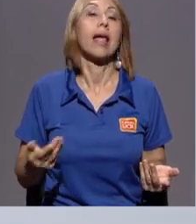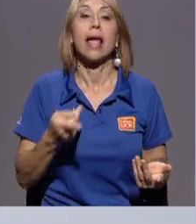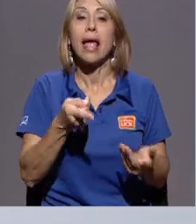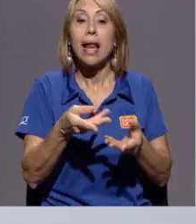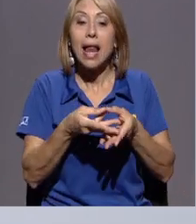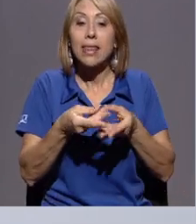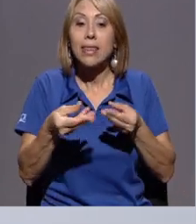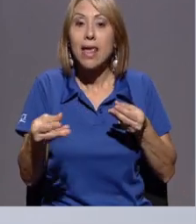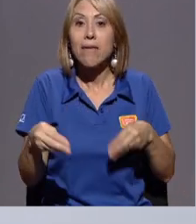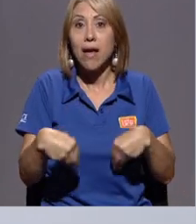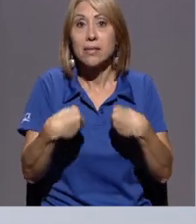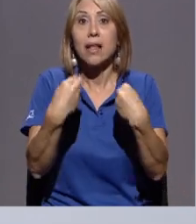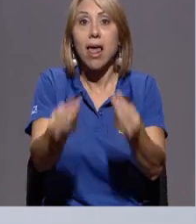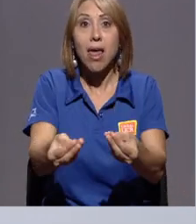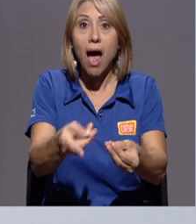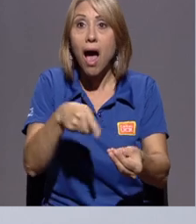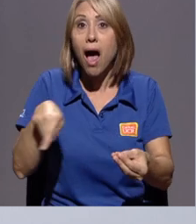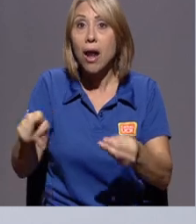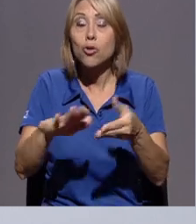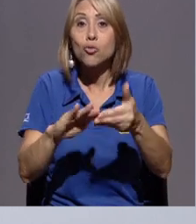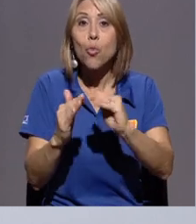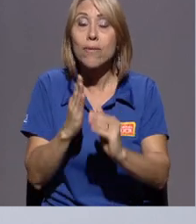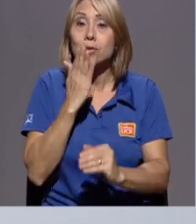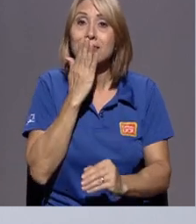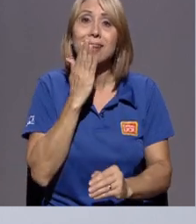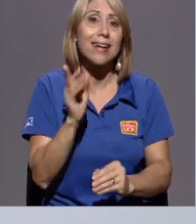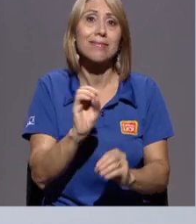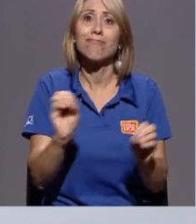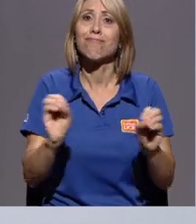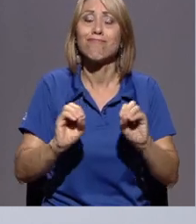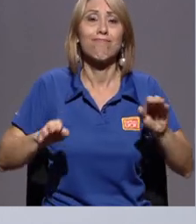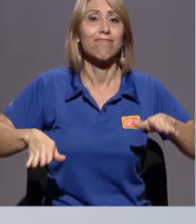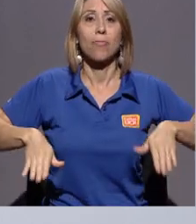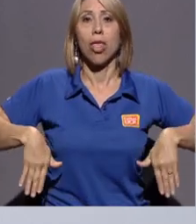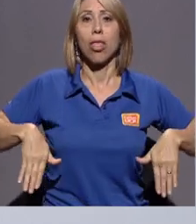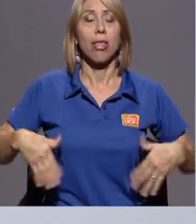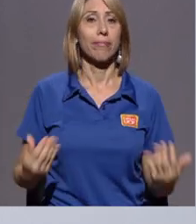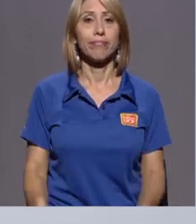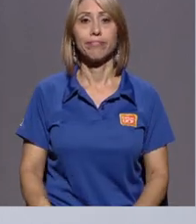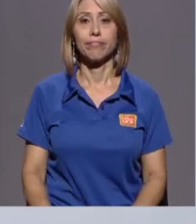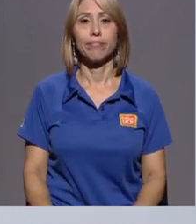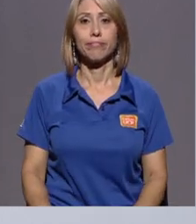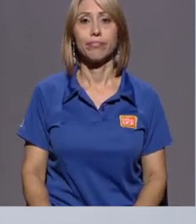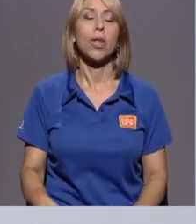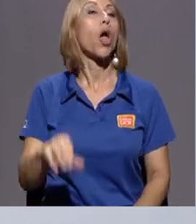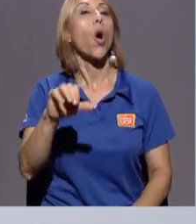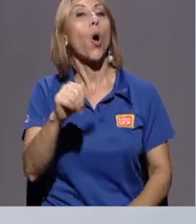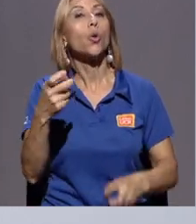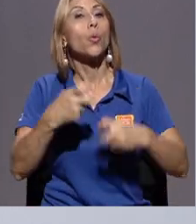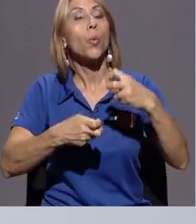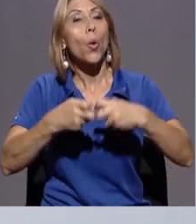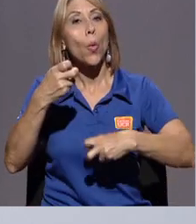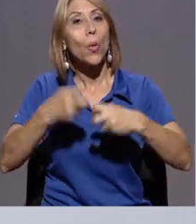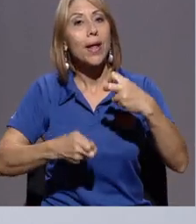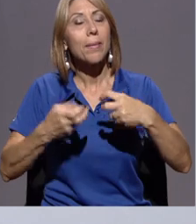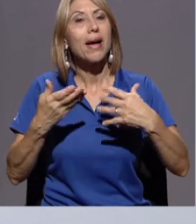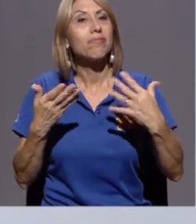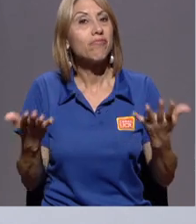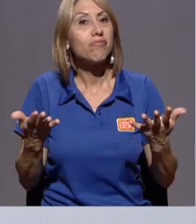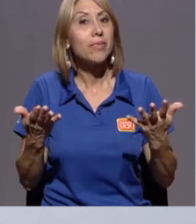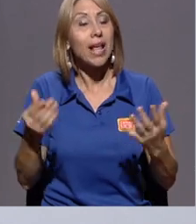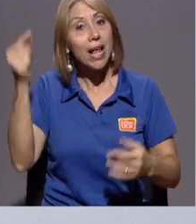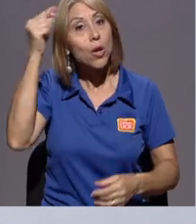tierra a los indígenas. Y el otro problema es que, digamos, el gobierno no ha